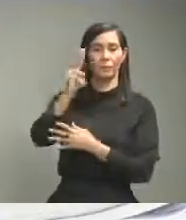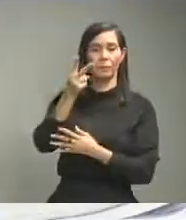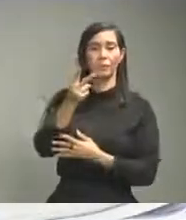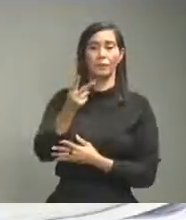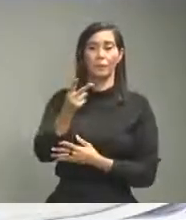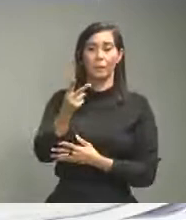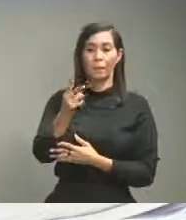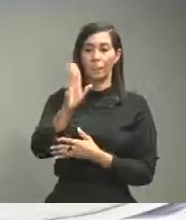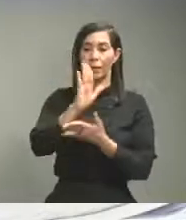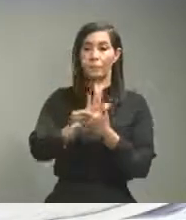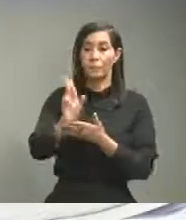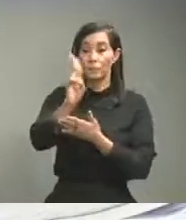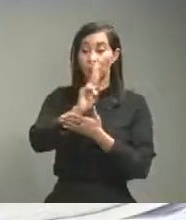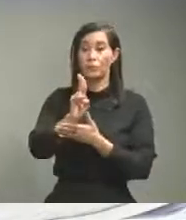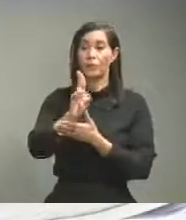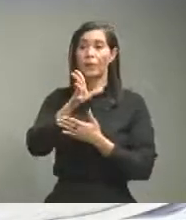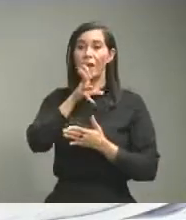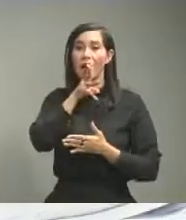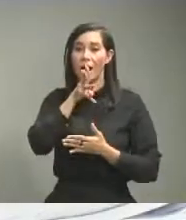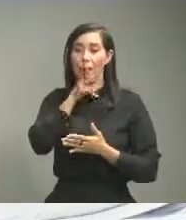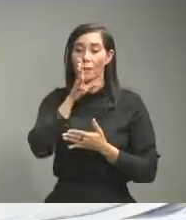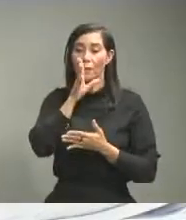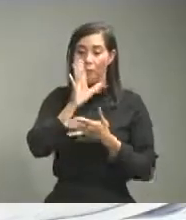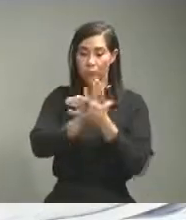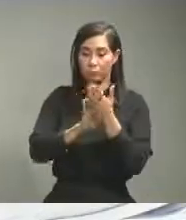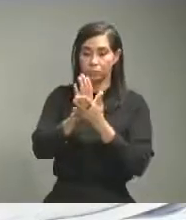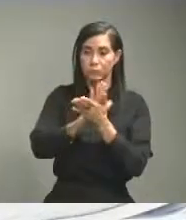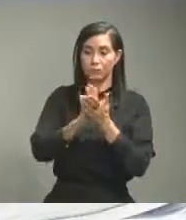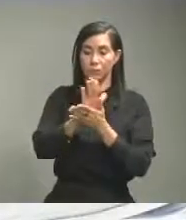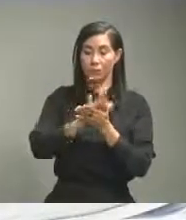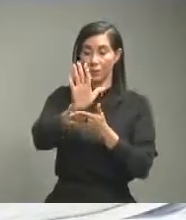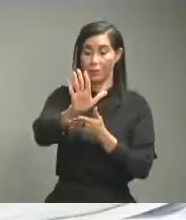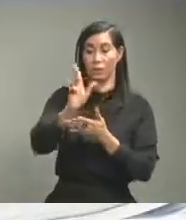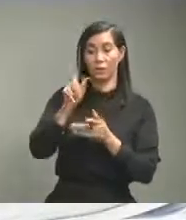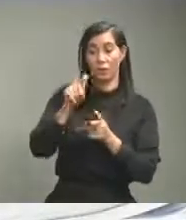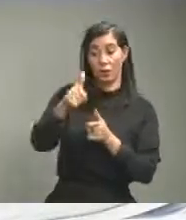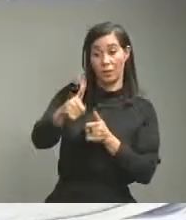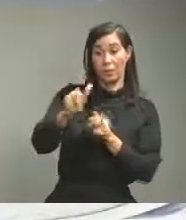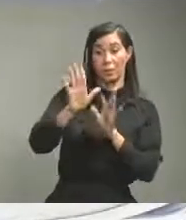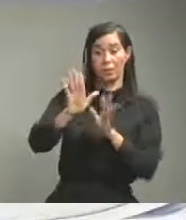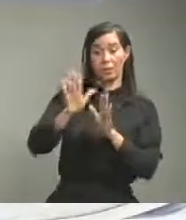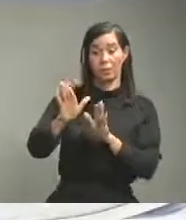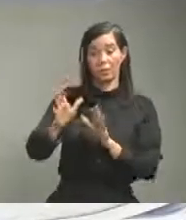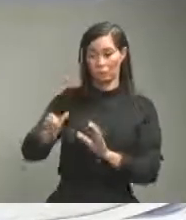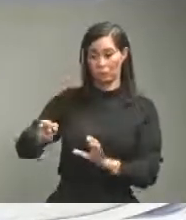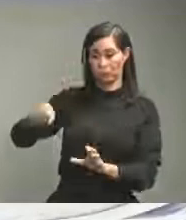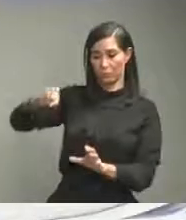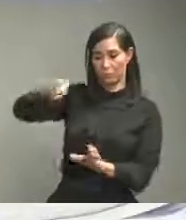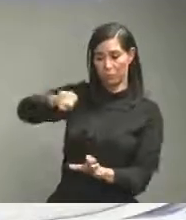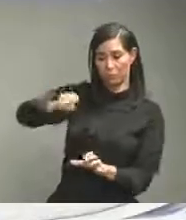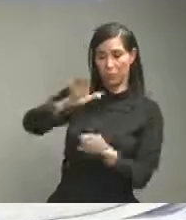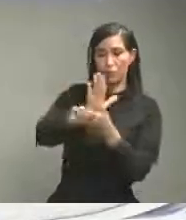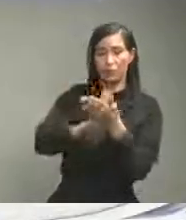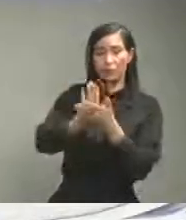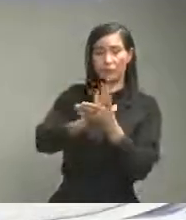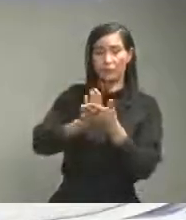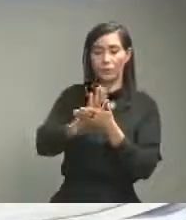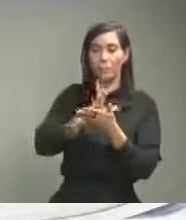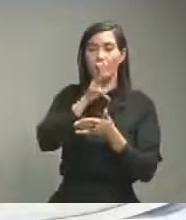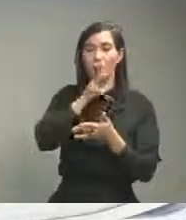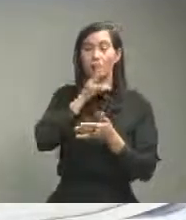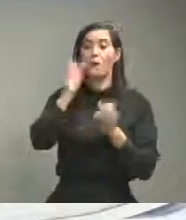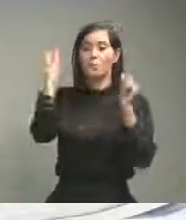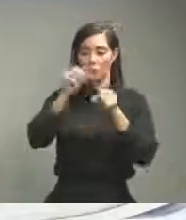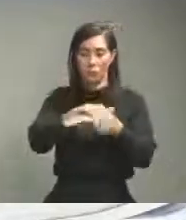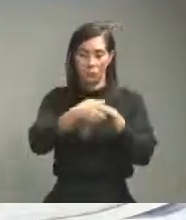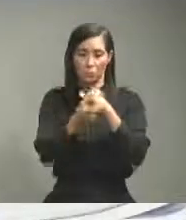recomendando el uso de agua y jabón y ese personal con un galoncito de agua y jabón de cuava puede